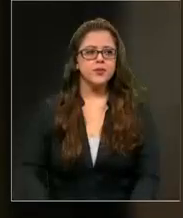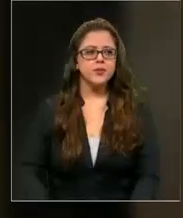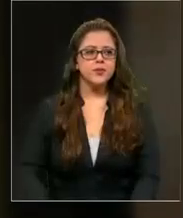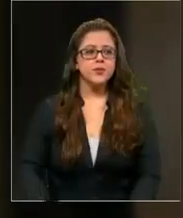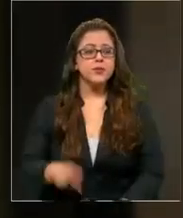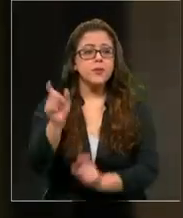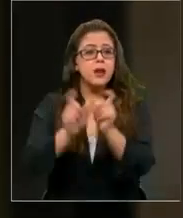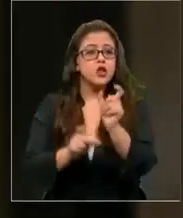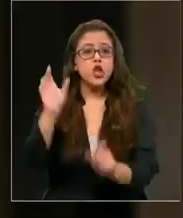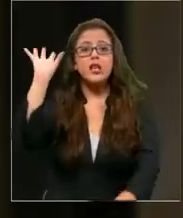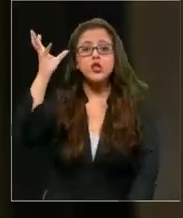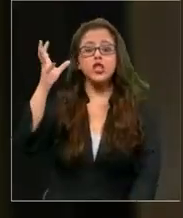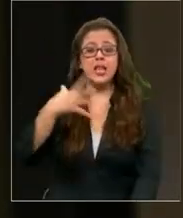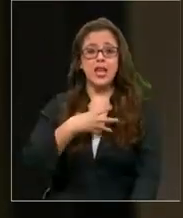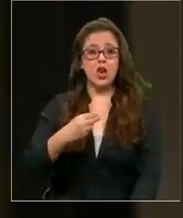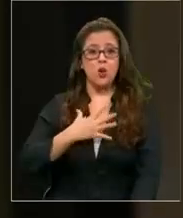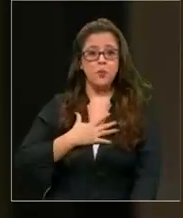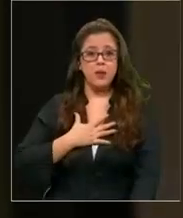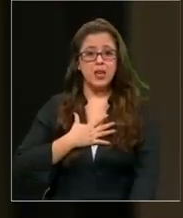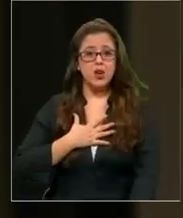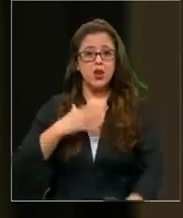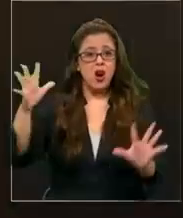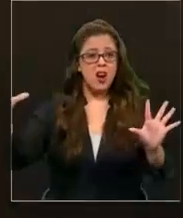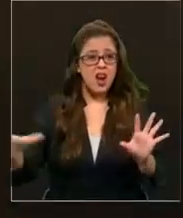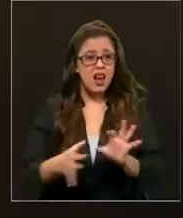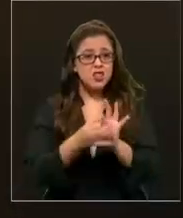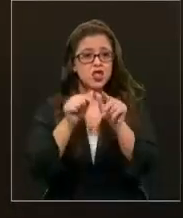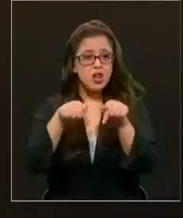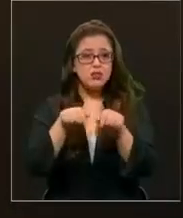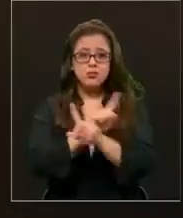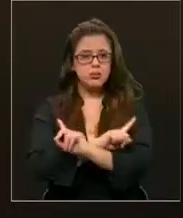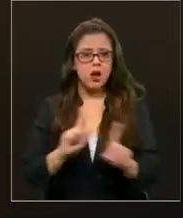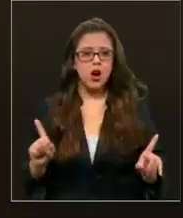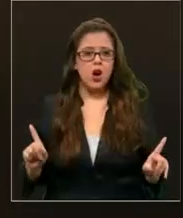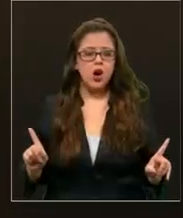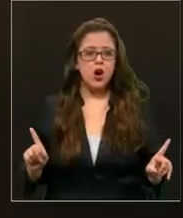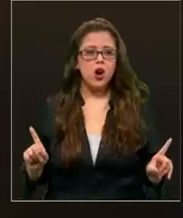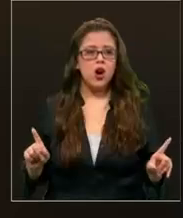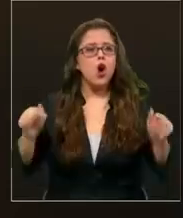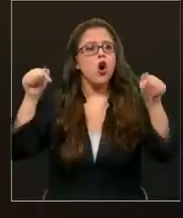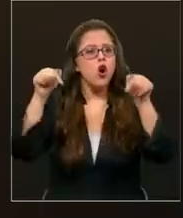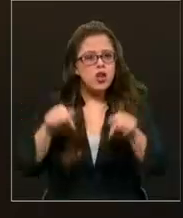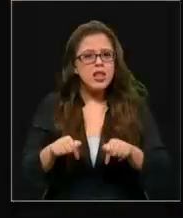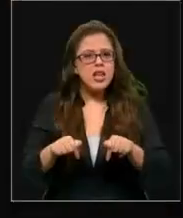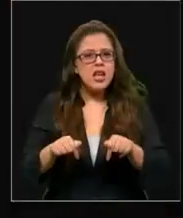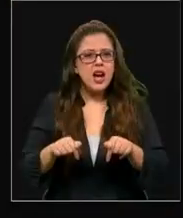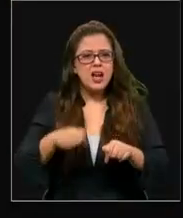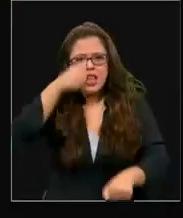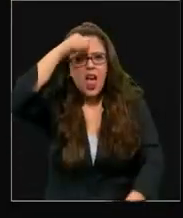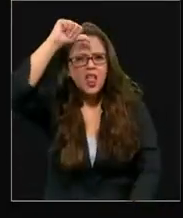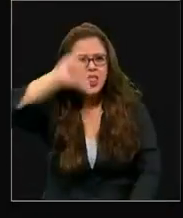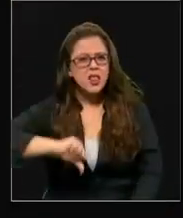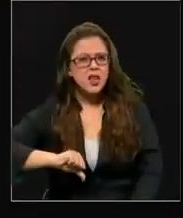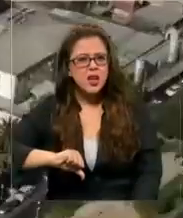Gente inocente como mi hijo, que no tiene nada que ver, hoy día me está pagando una condena.